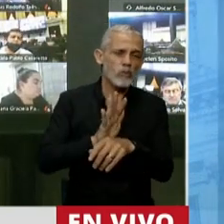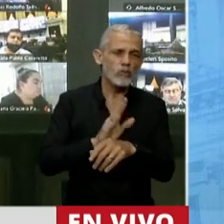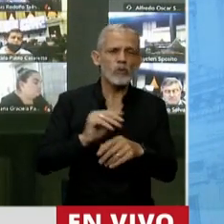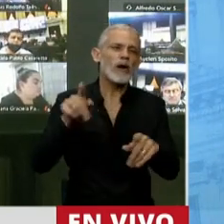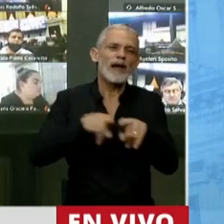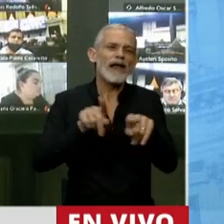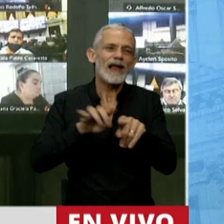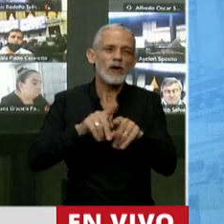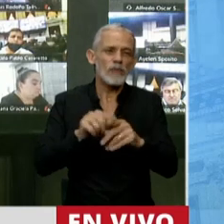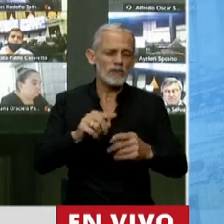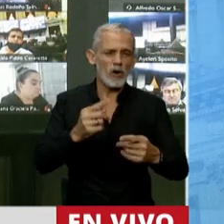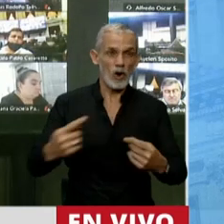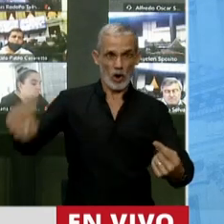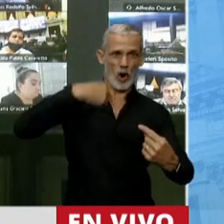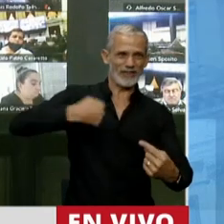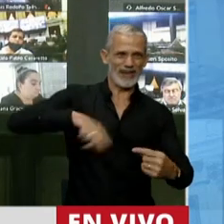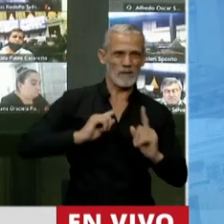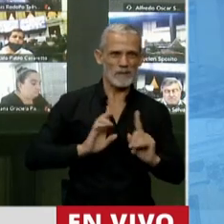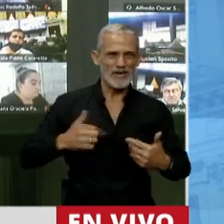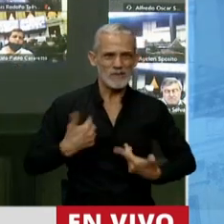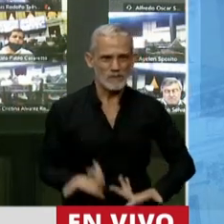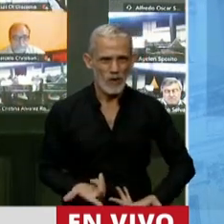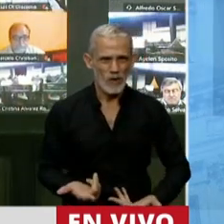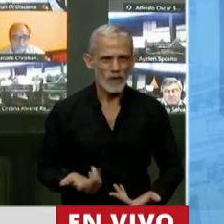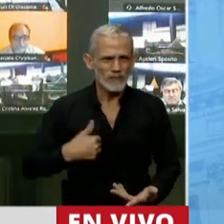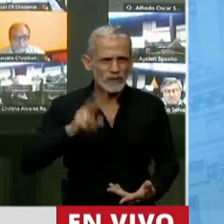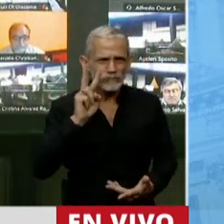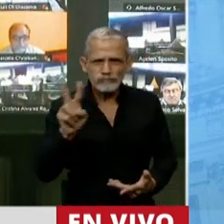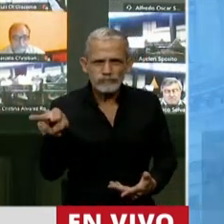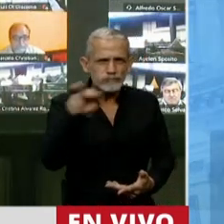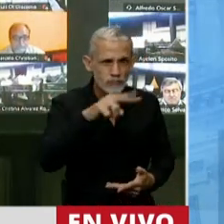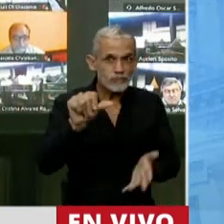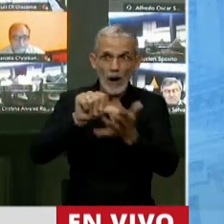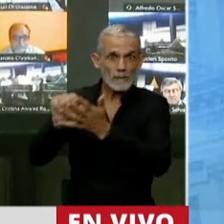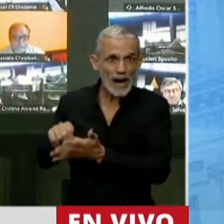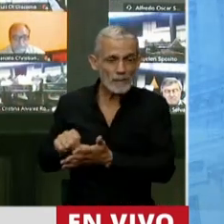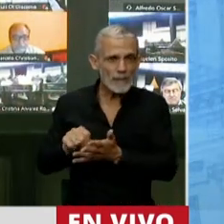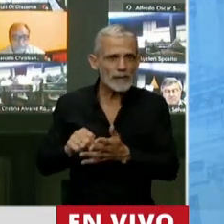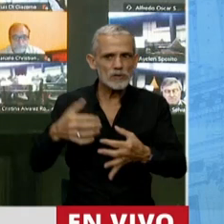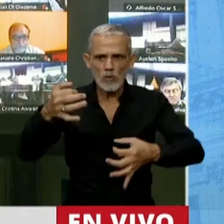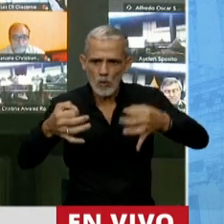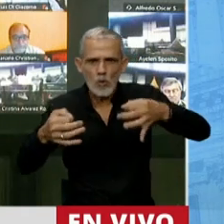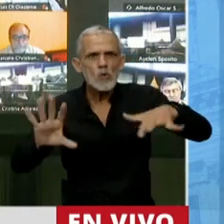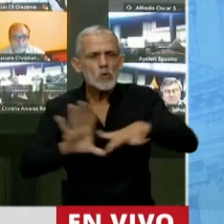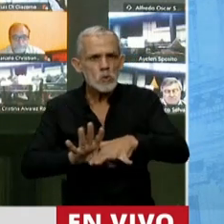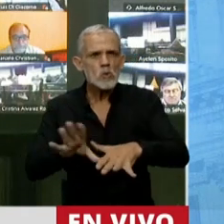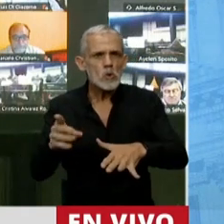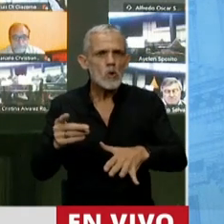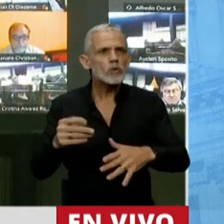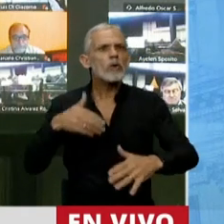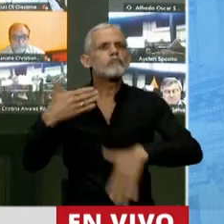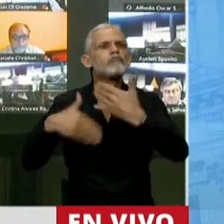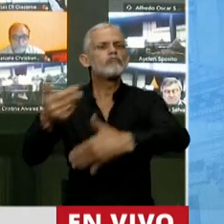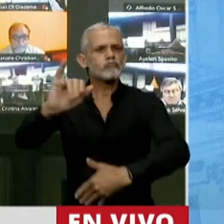tiro en el pie. Si usted mira la asociación, la mayoría de los países que son muy justos son muy